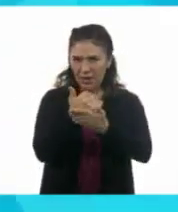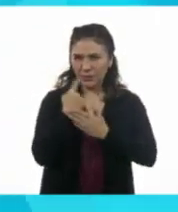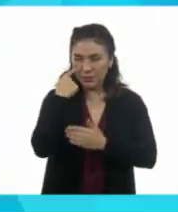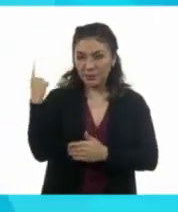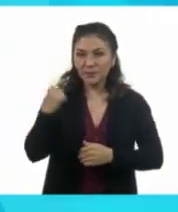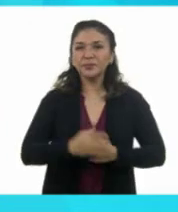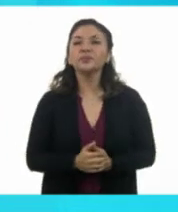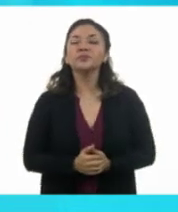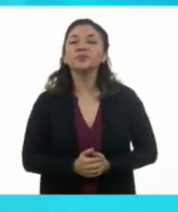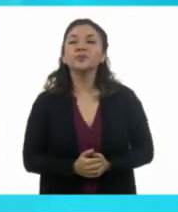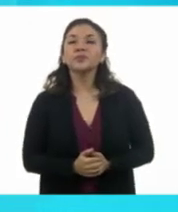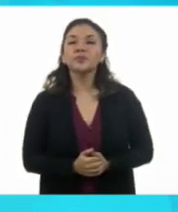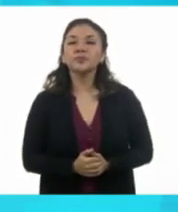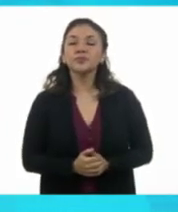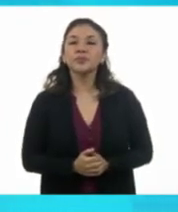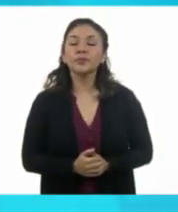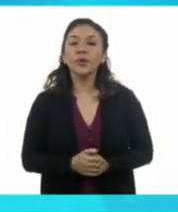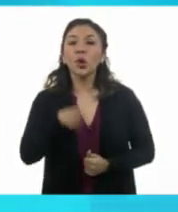encanta la idea.